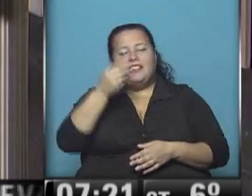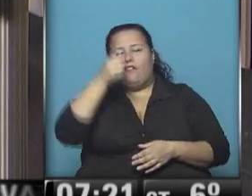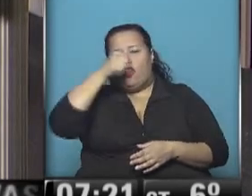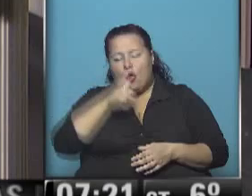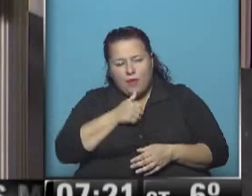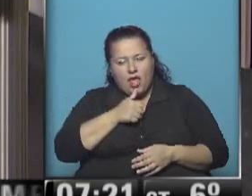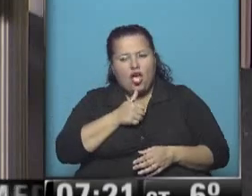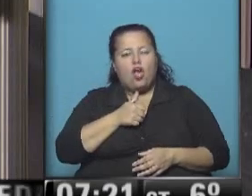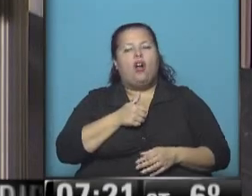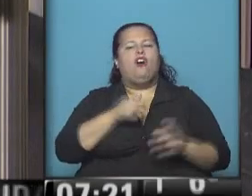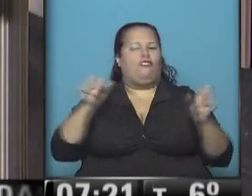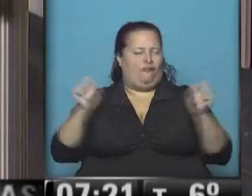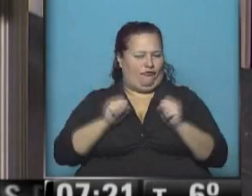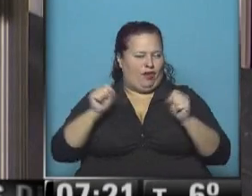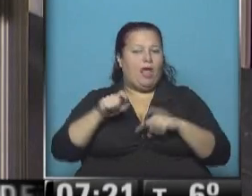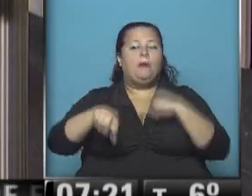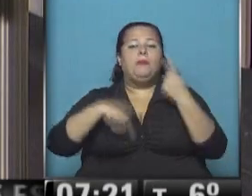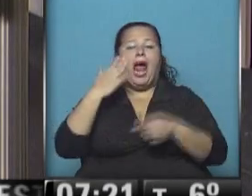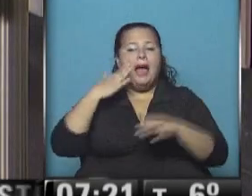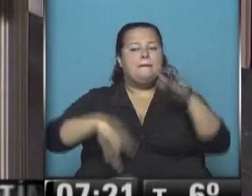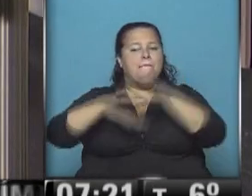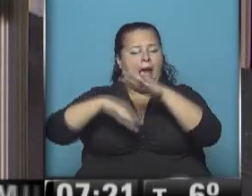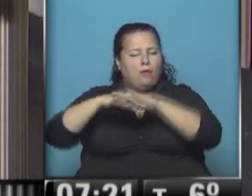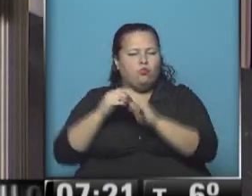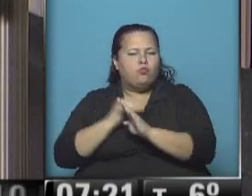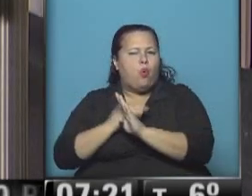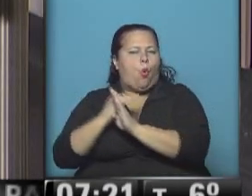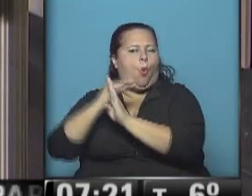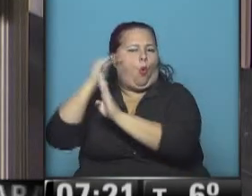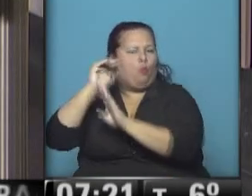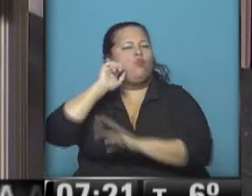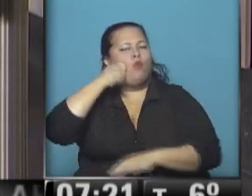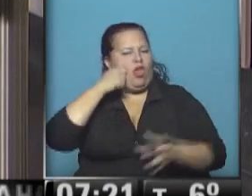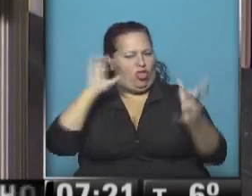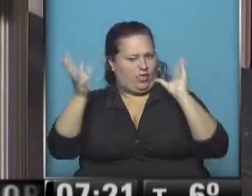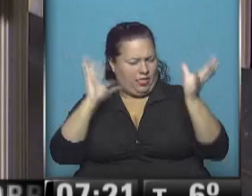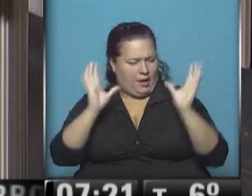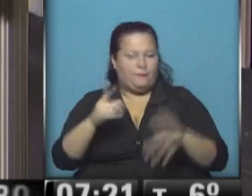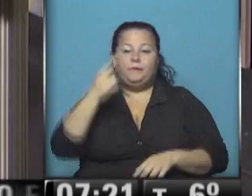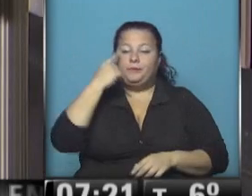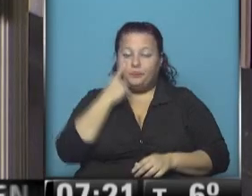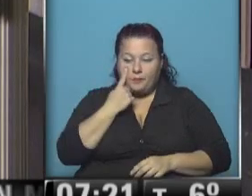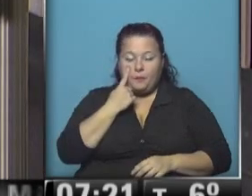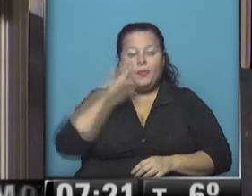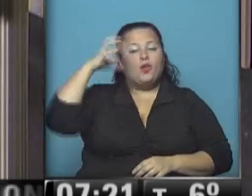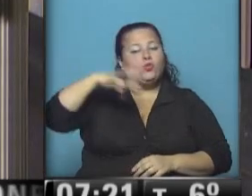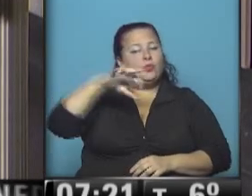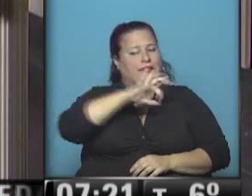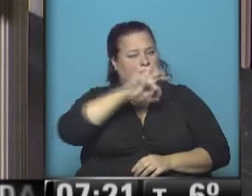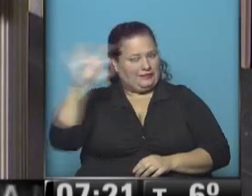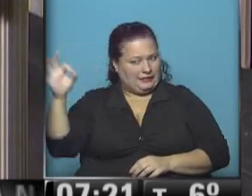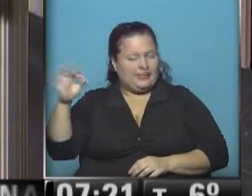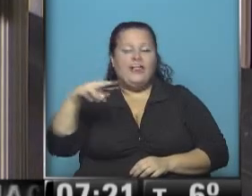domingo, va a ser frío, pero después las máximas van a ir en ascenso, va a estar agradable. Atentos, sin lluvia,